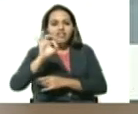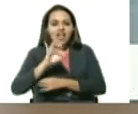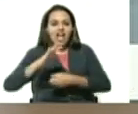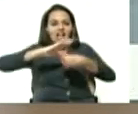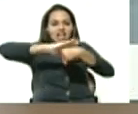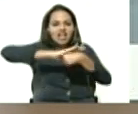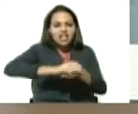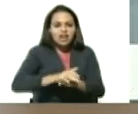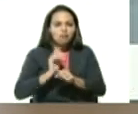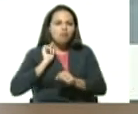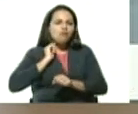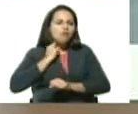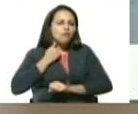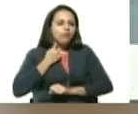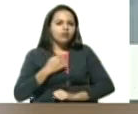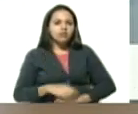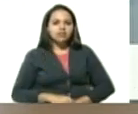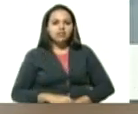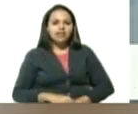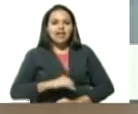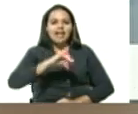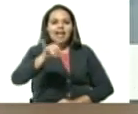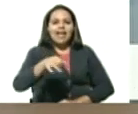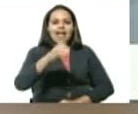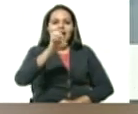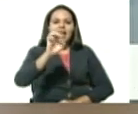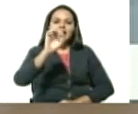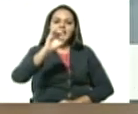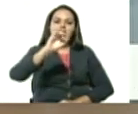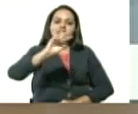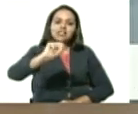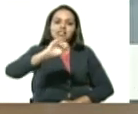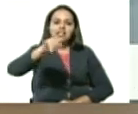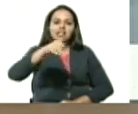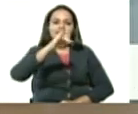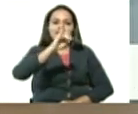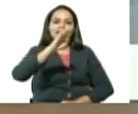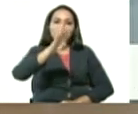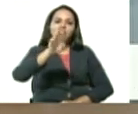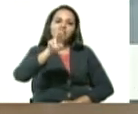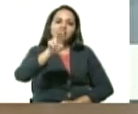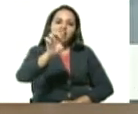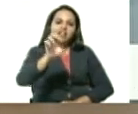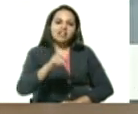jengibre, bueno, ahí está, ustedes saben cómo es la cosa,